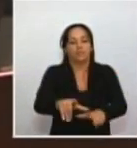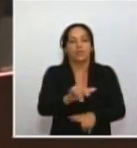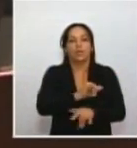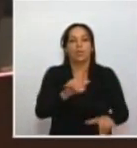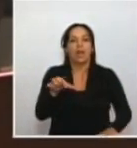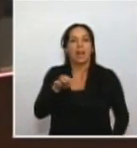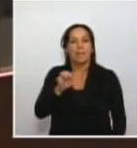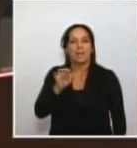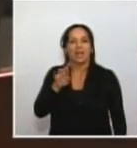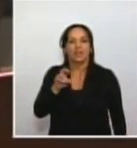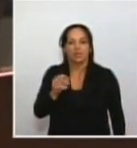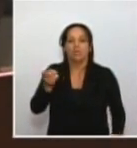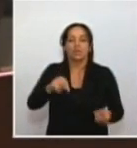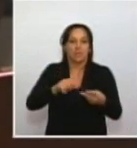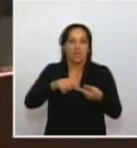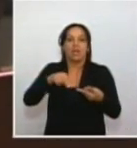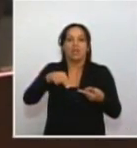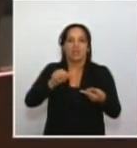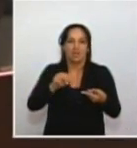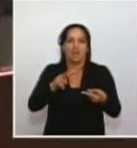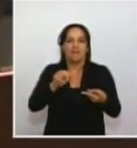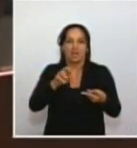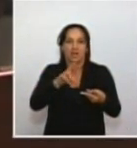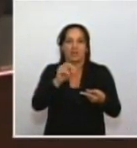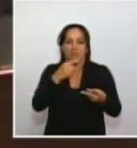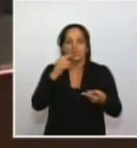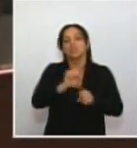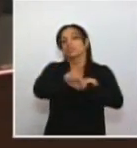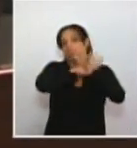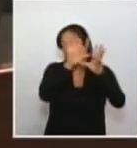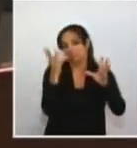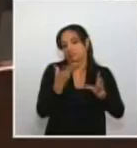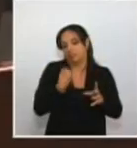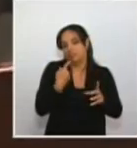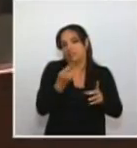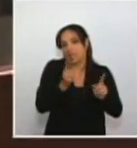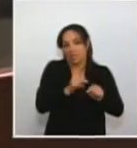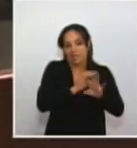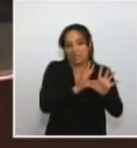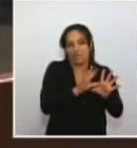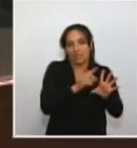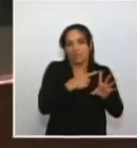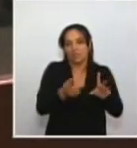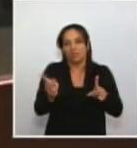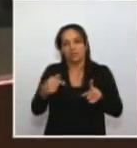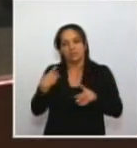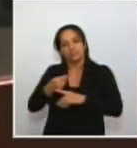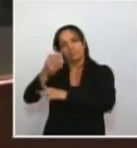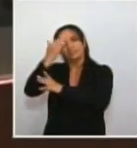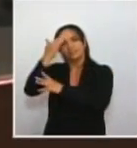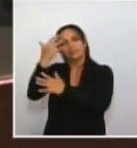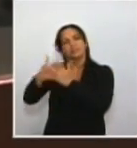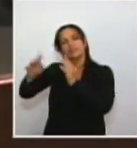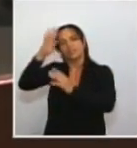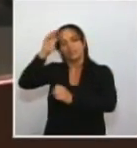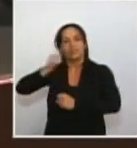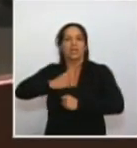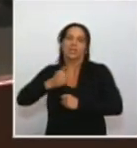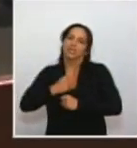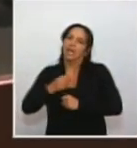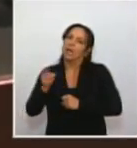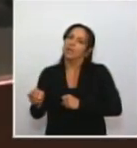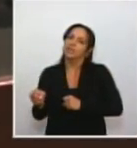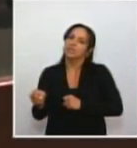y Antonio Navarro, claro que para nosotros también no es claro que miembros de la Fuerza Pública no